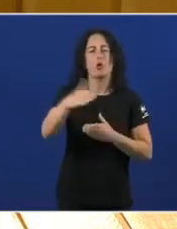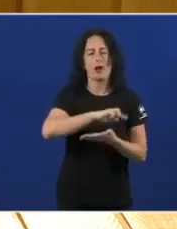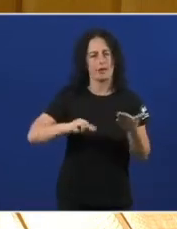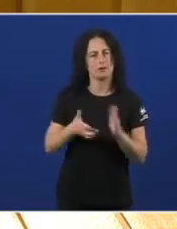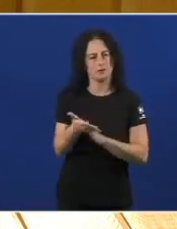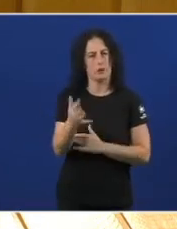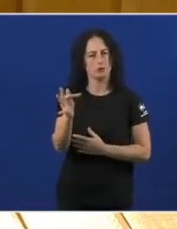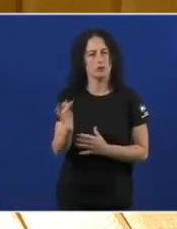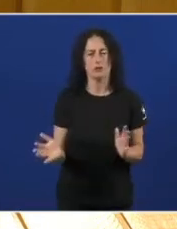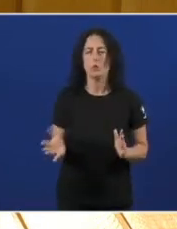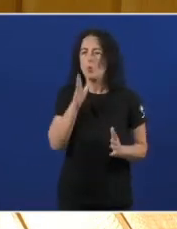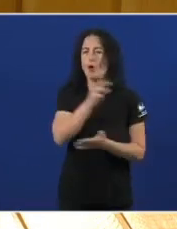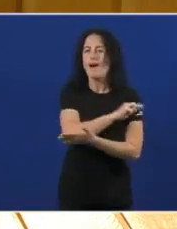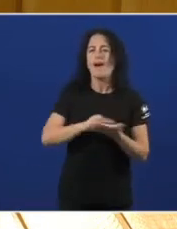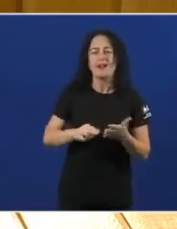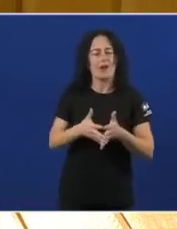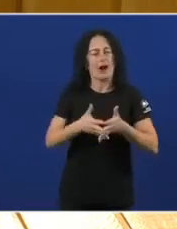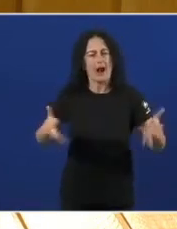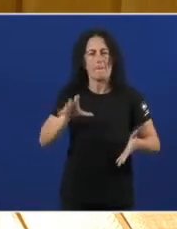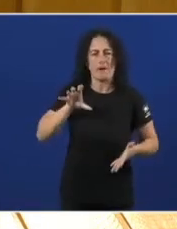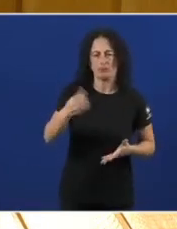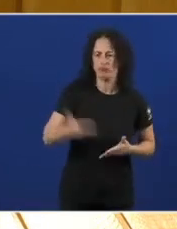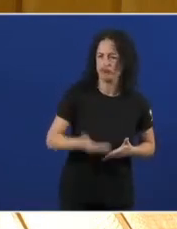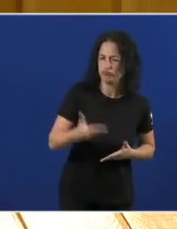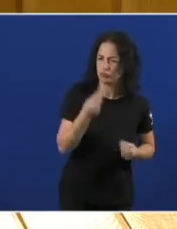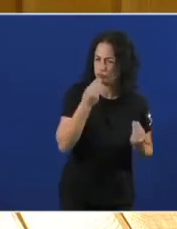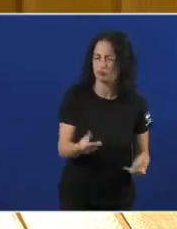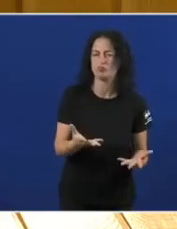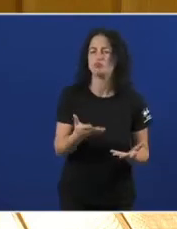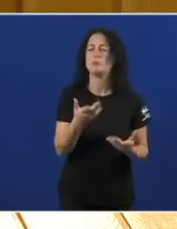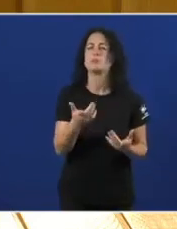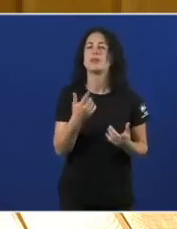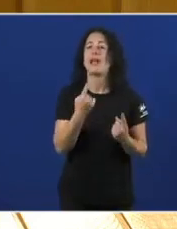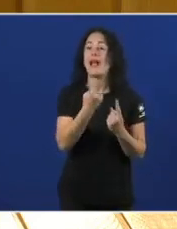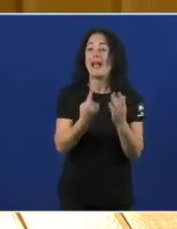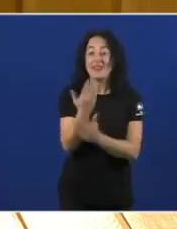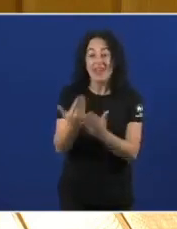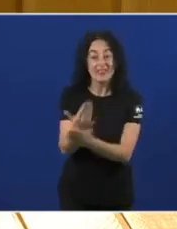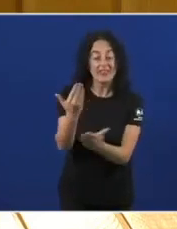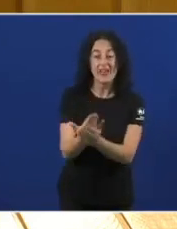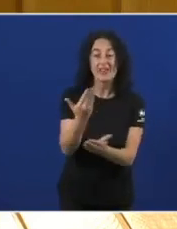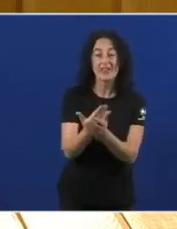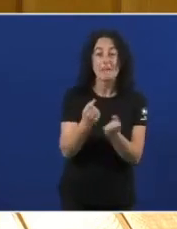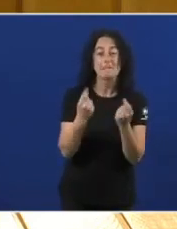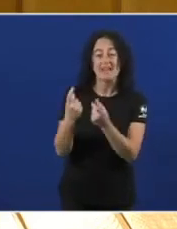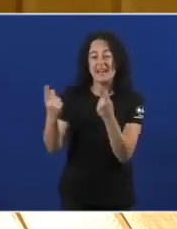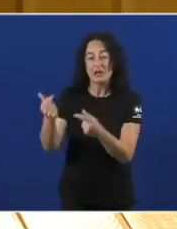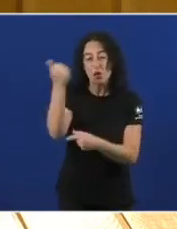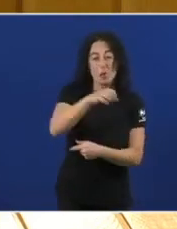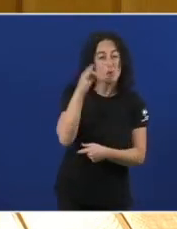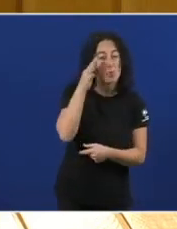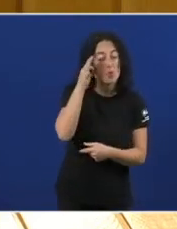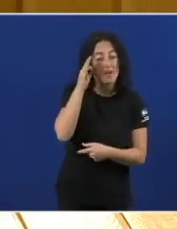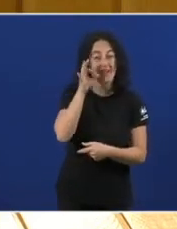Porque Galiza É un gran país Cada día En cada lugar Miles de galegos E galegas Levantan as